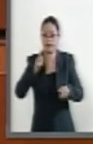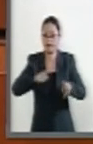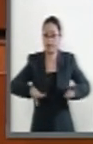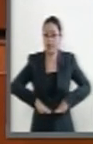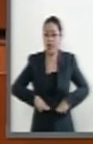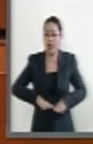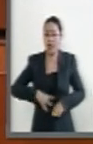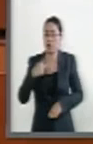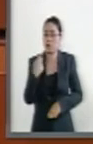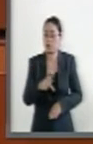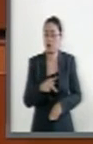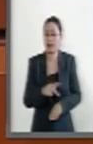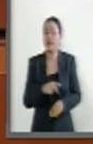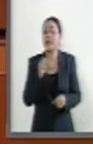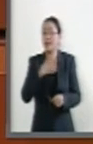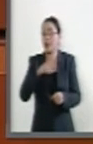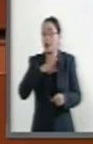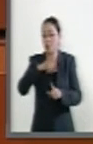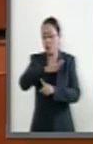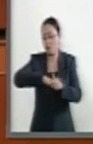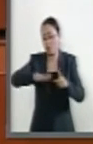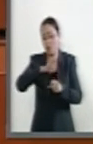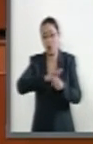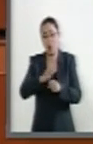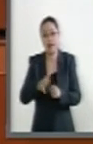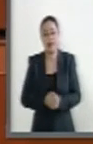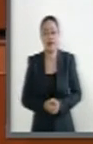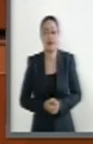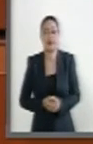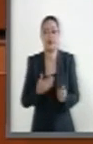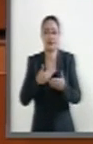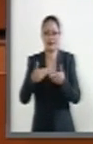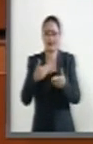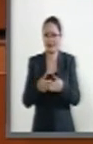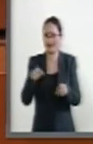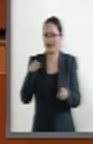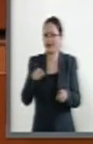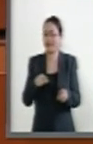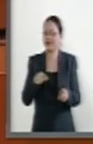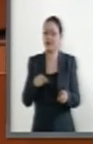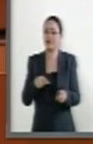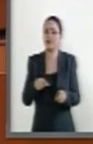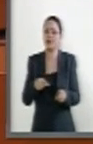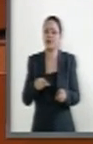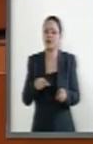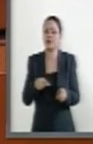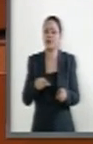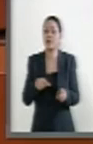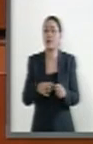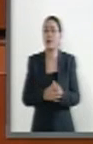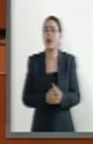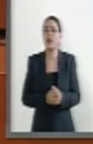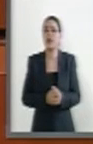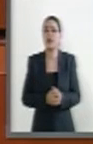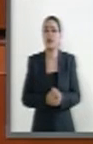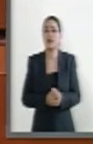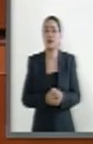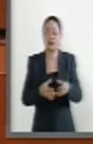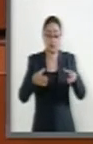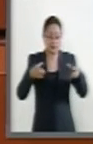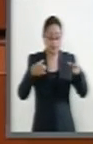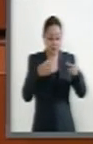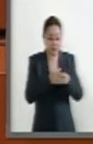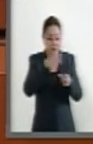y necesidades. Actualmente, el Centro Mexicano para la Clasificación de